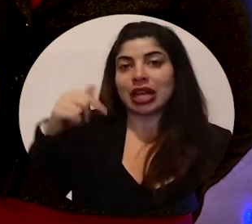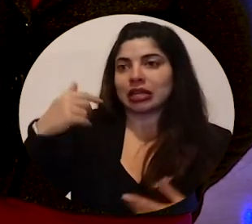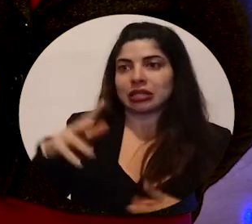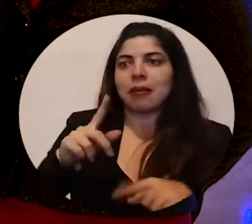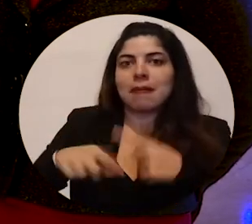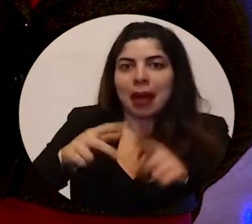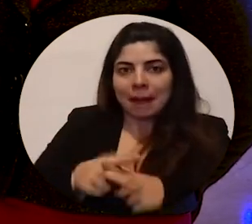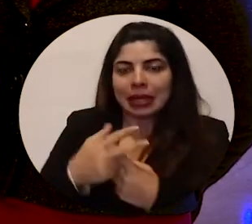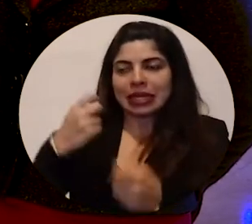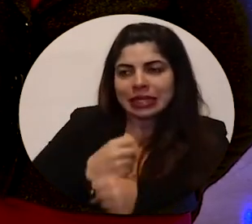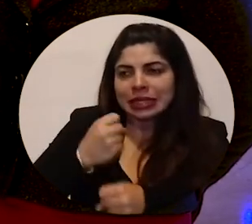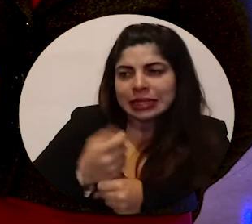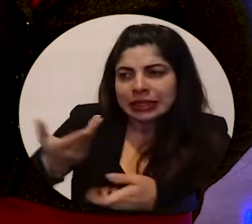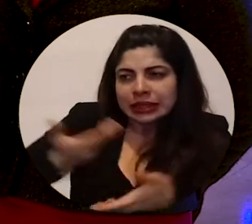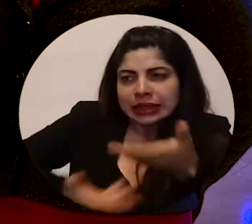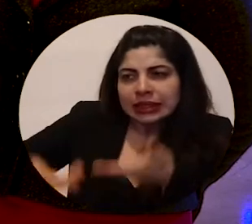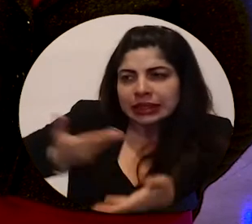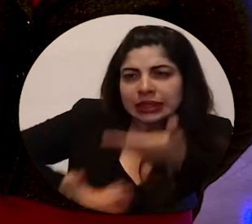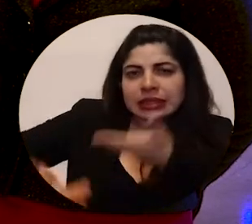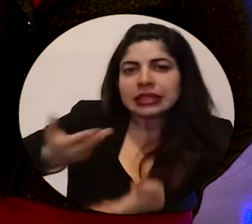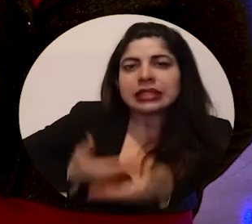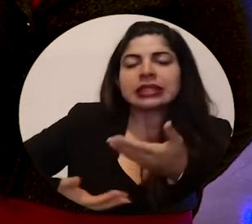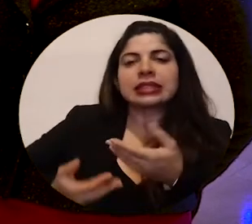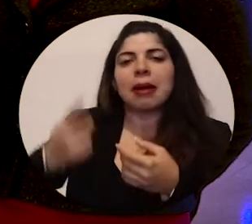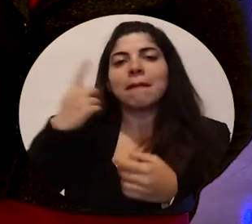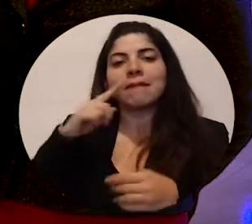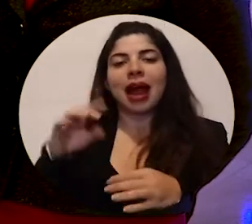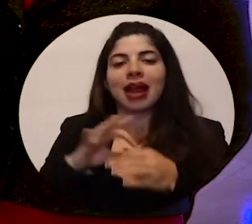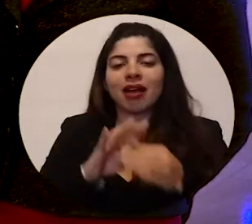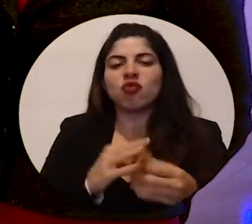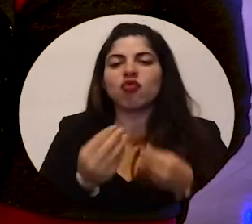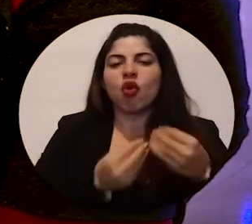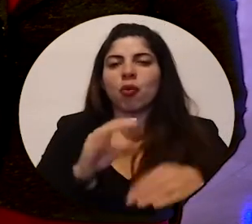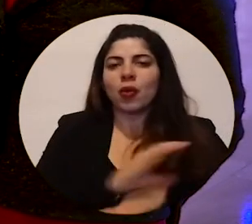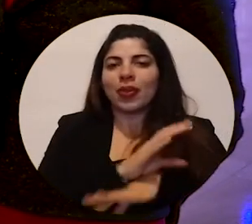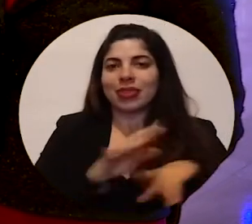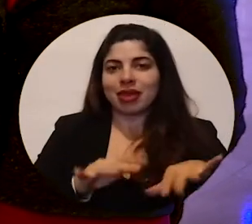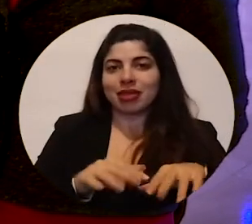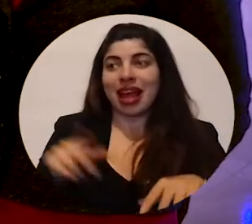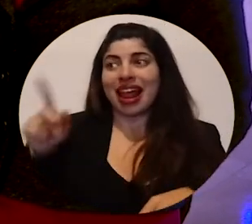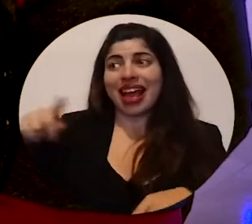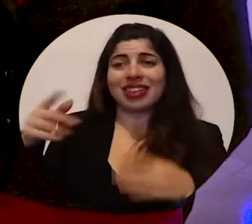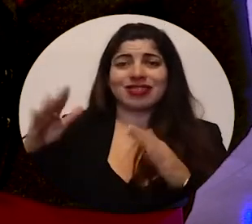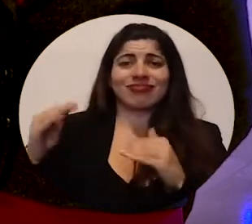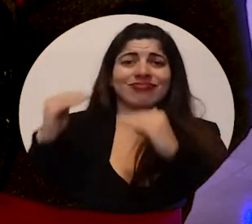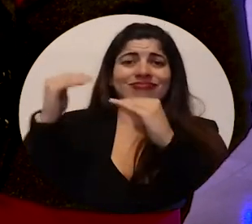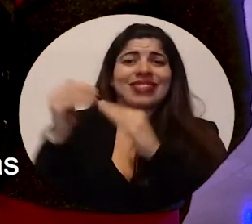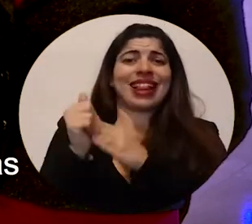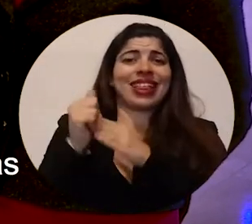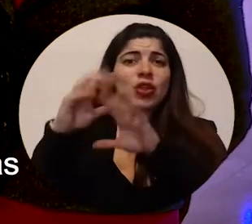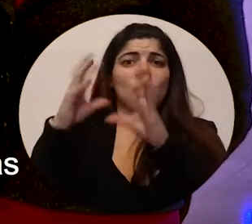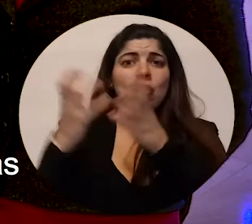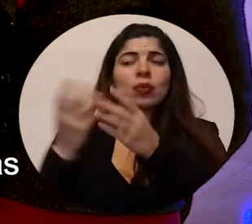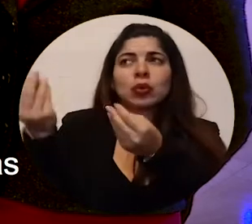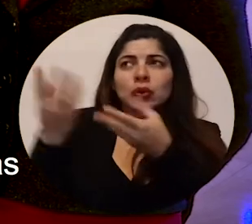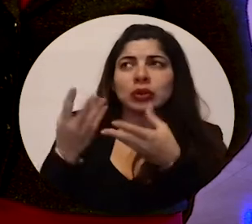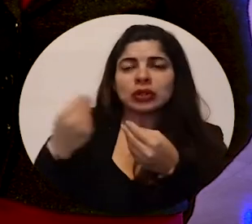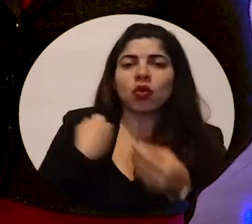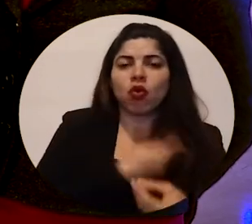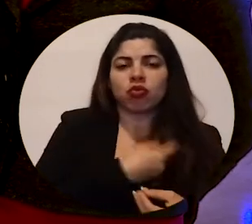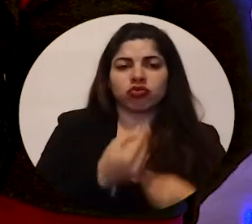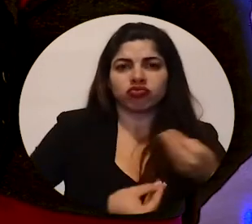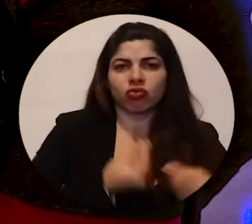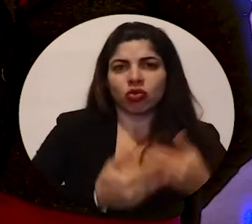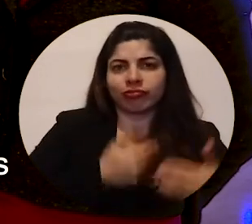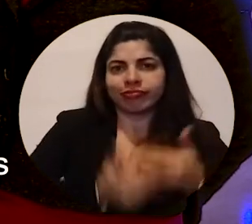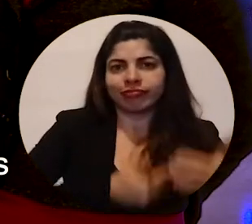trabajar en función de poder compartir todos los elementos de digitalización en los cuales son ellos líderes en el mundo. Y sin lugar a dudas, uno de los temas más